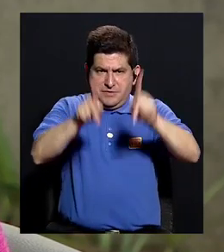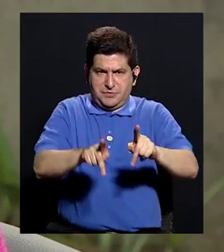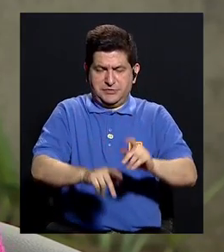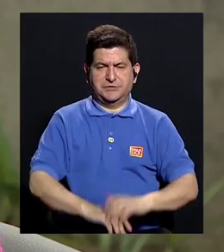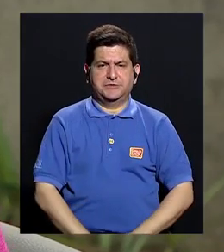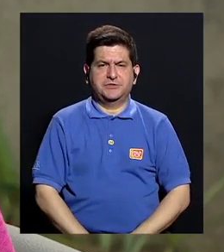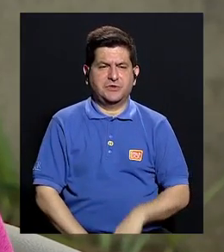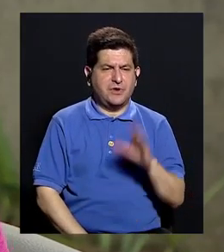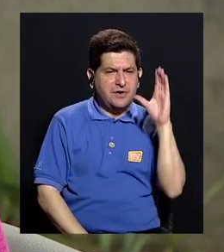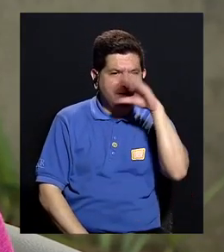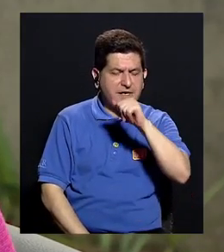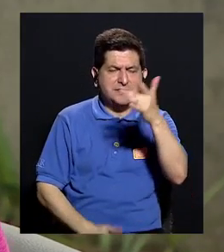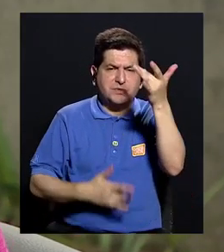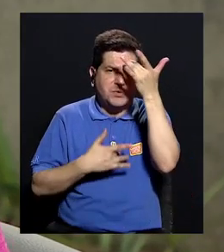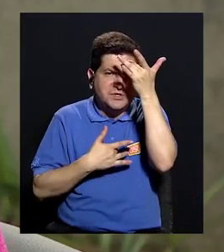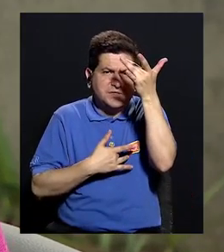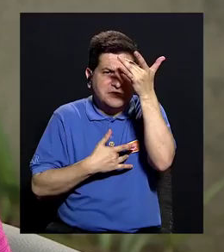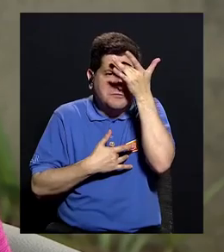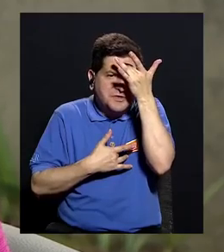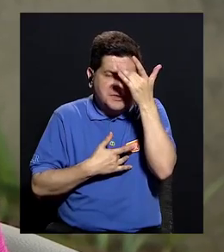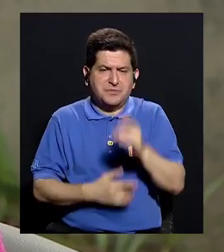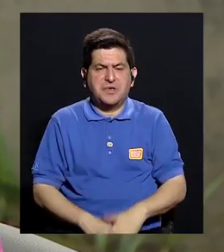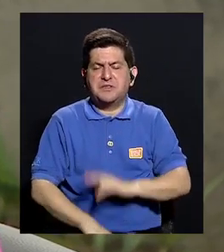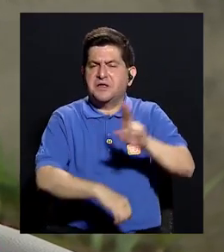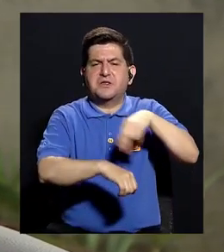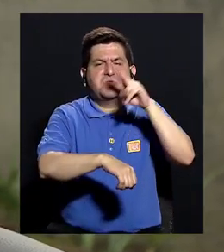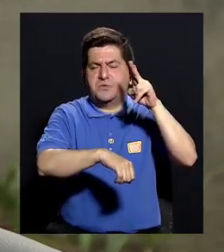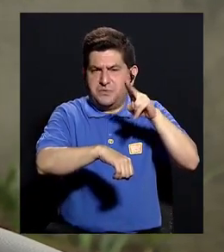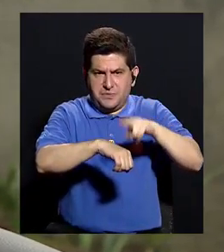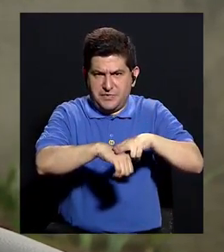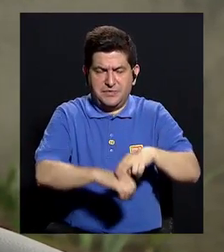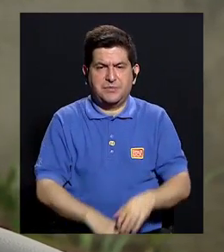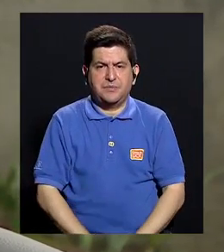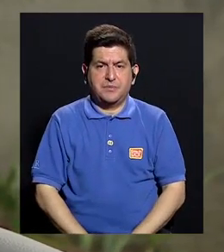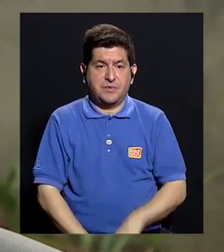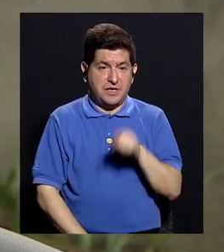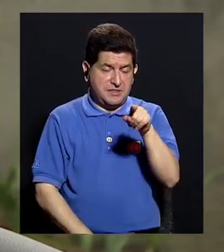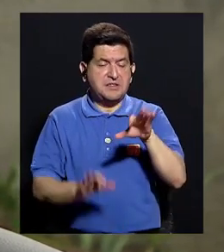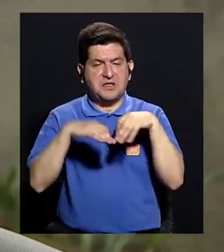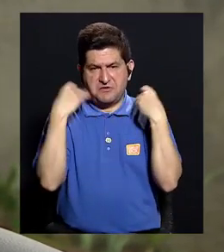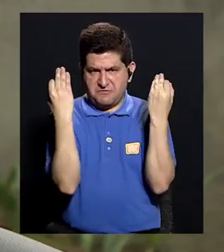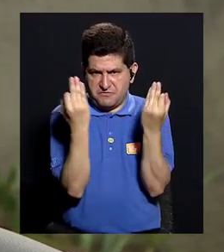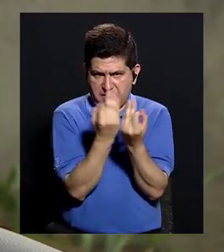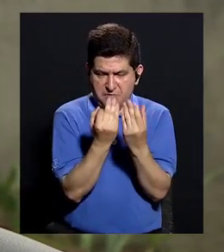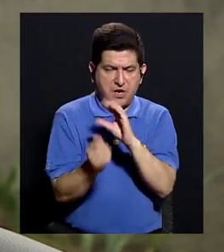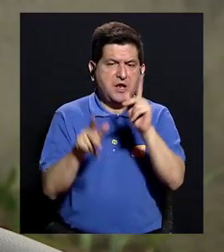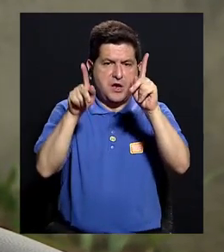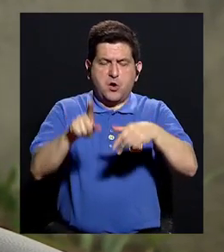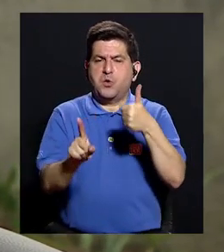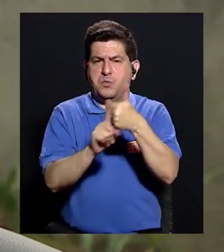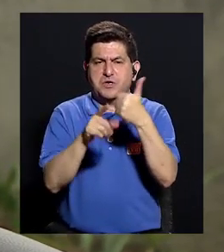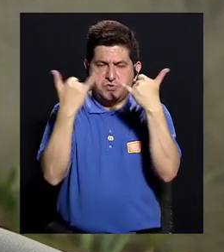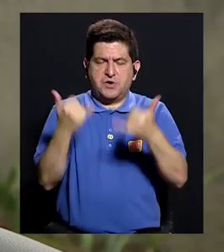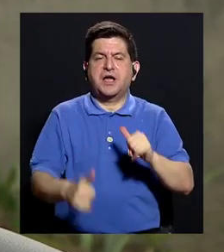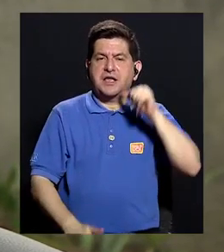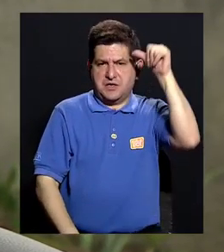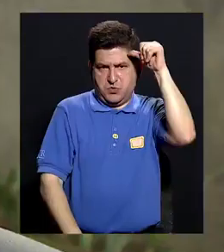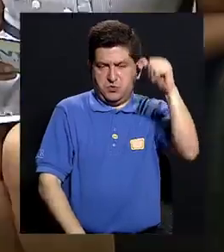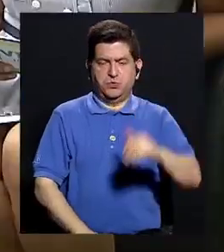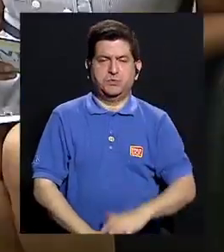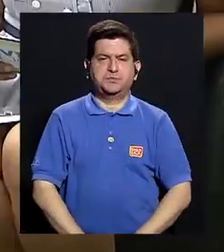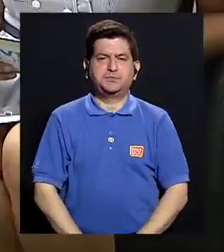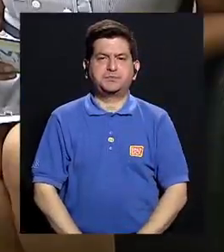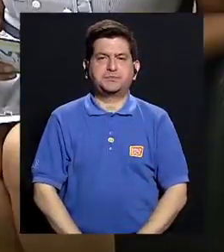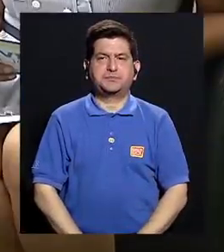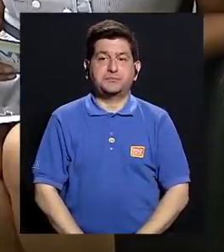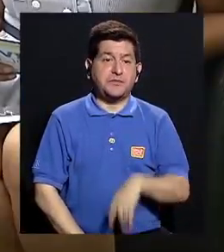¿verdad? En donde se ve cuáles son las enfermedades usuales en la familia o él mismo, si es un paciente ya adulto,